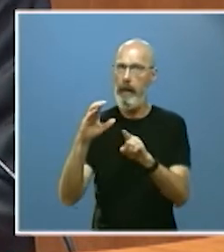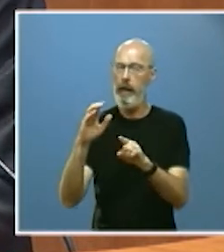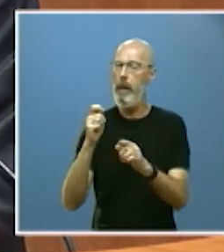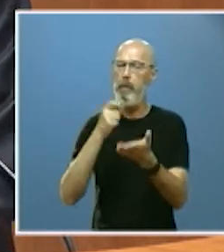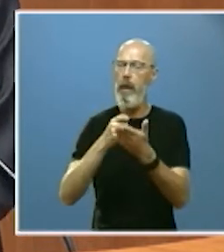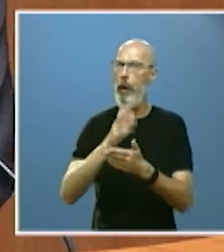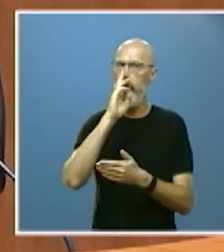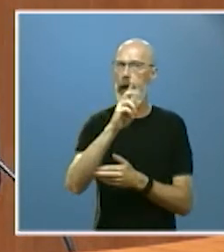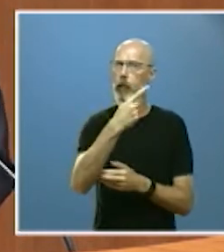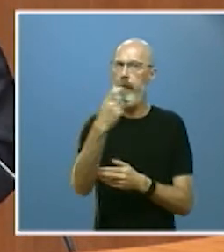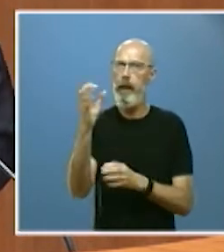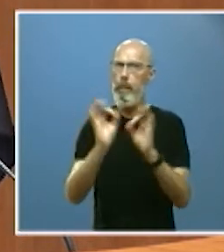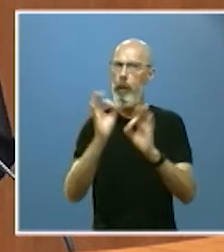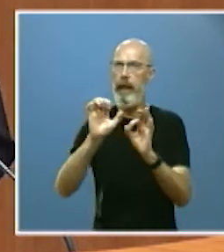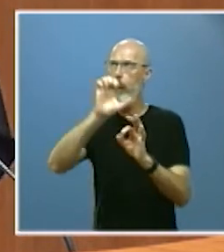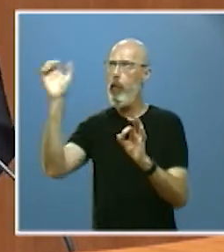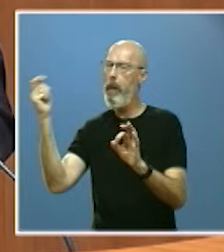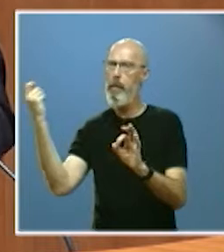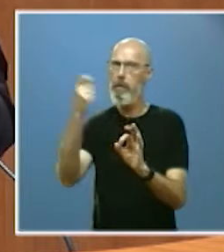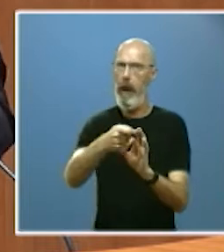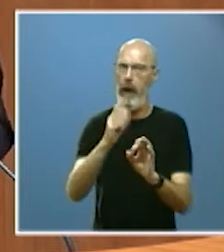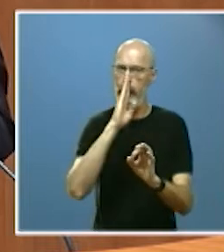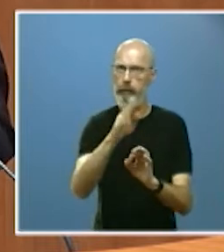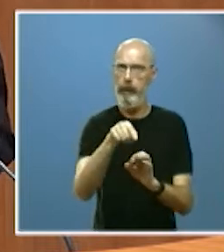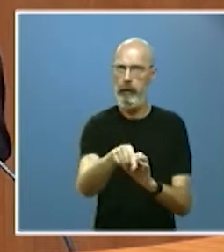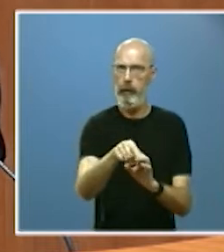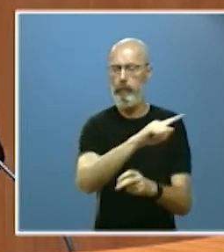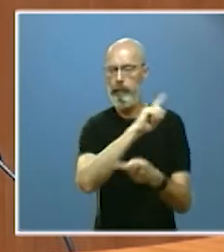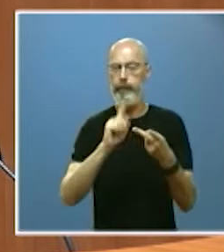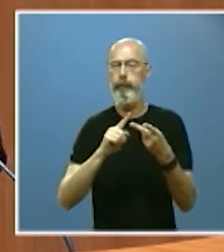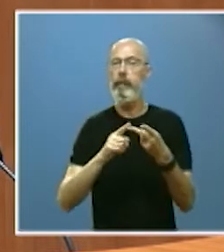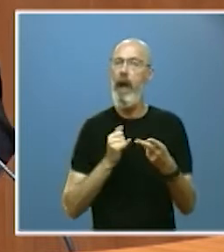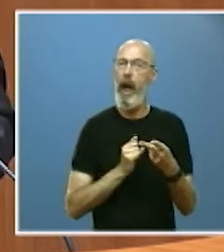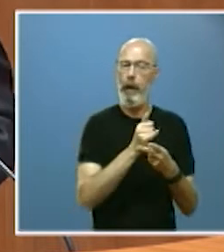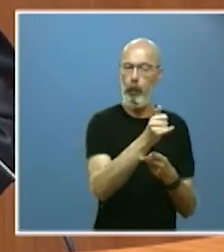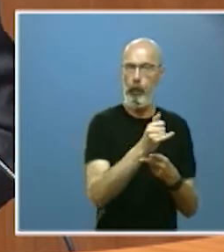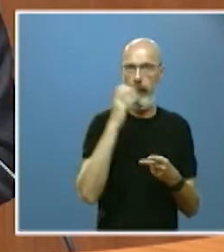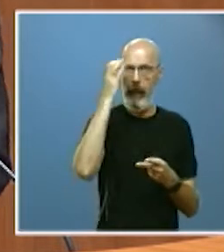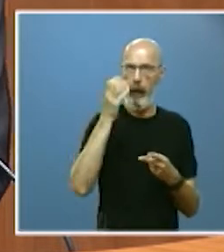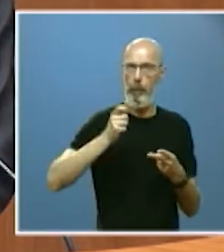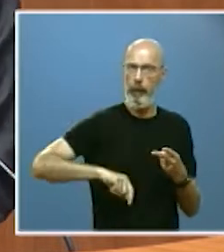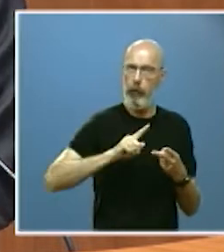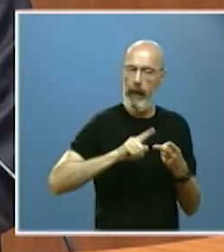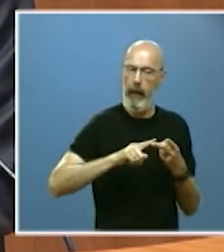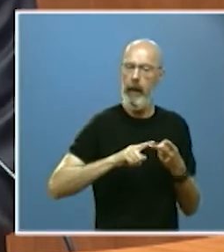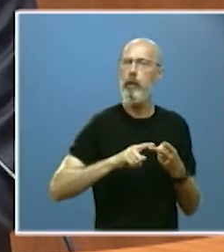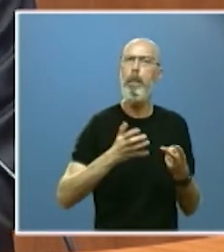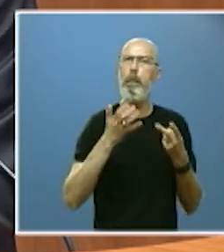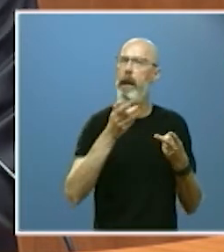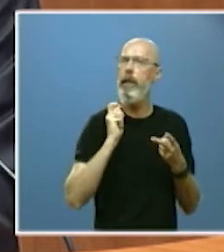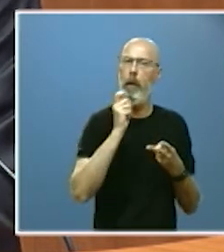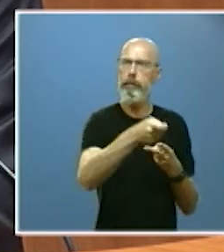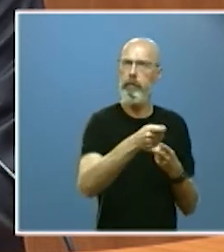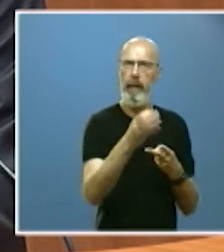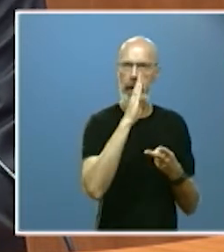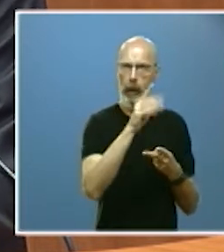% procedentes de Europa que los agricultores y ganaderos profesionales sean los verdaderos beneficiarios de esta